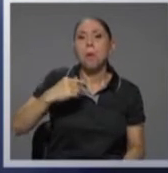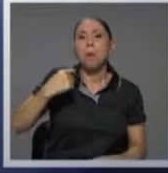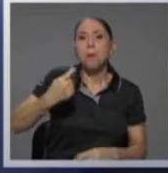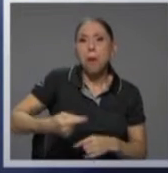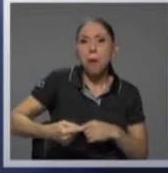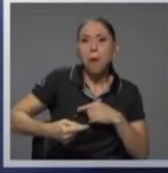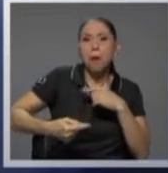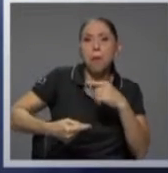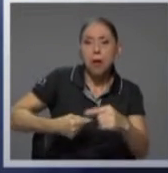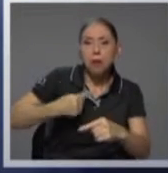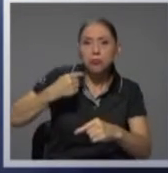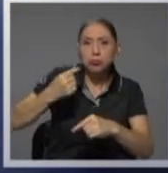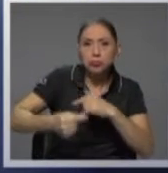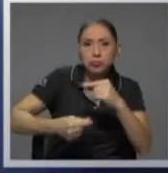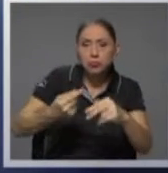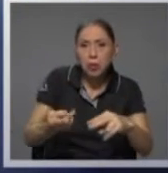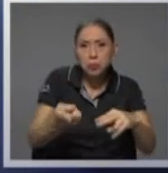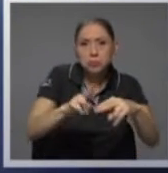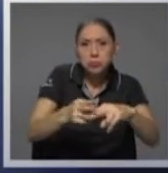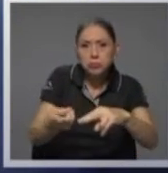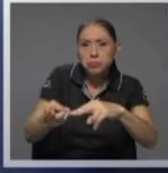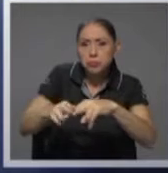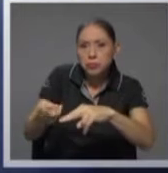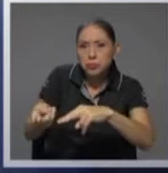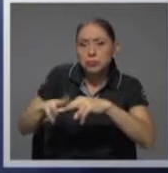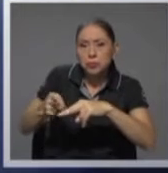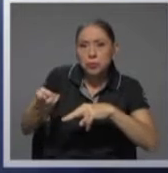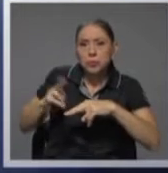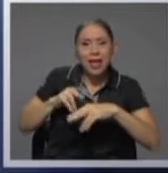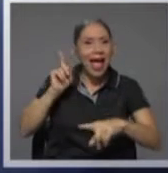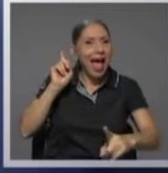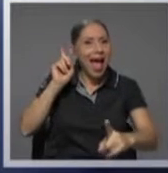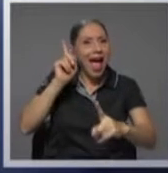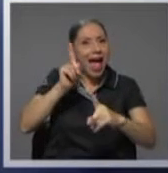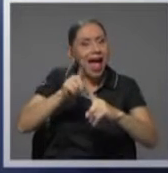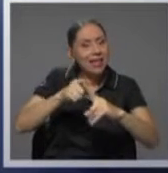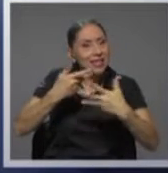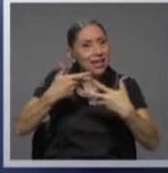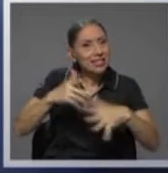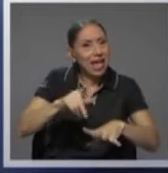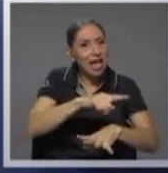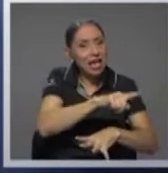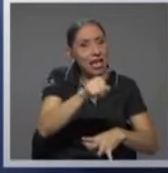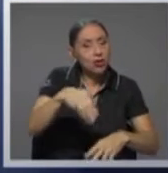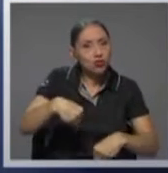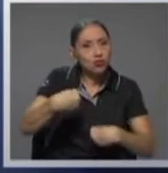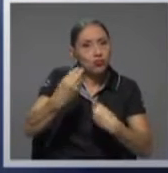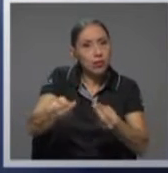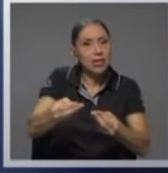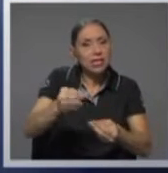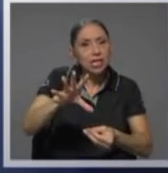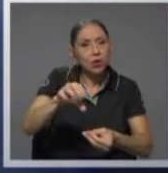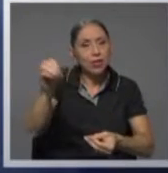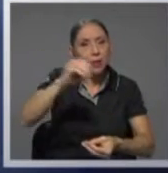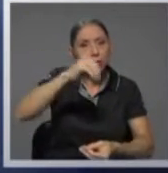a ir aumentando el porcentaje de contribución de los entes regulados hasta llegar a que contribuyan el 50%. En el caso de SUGEF, como